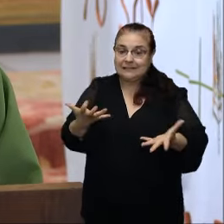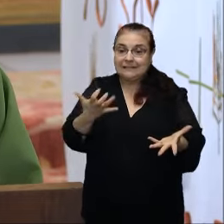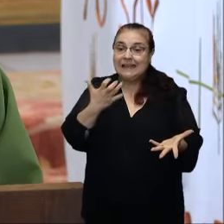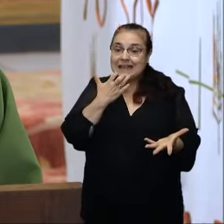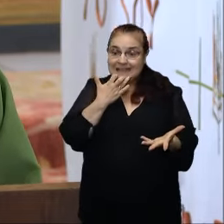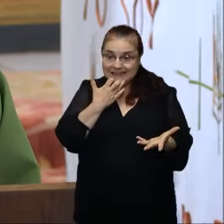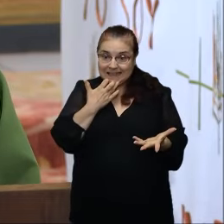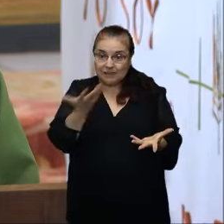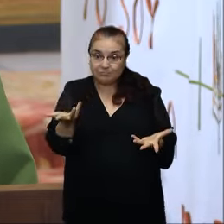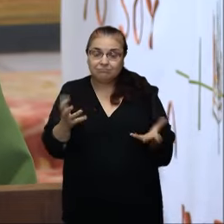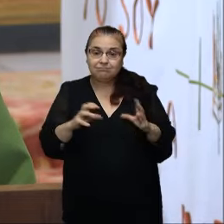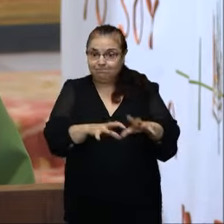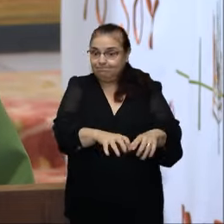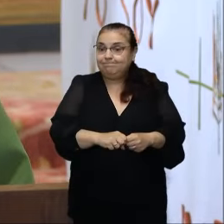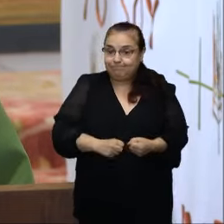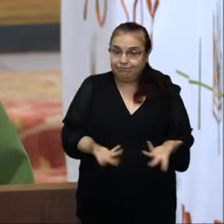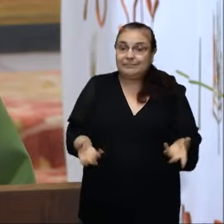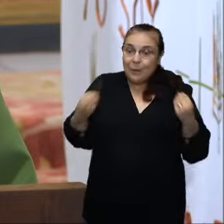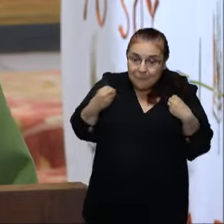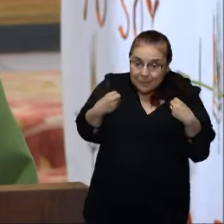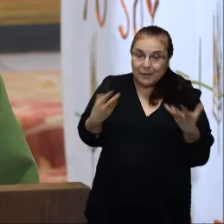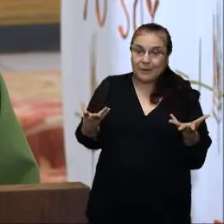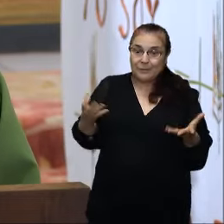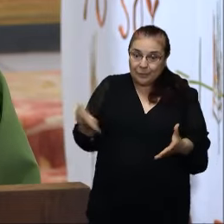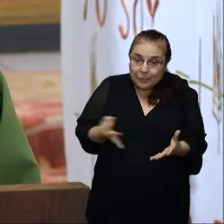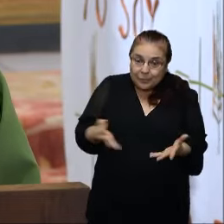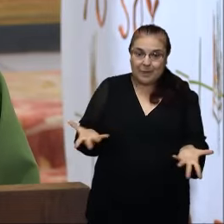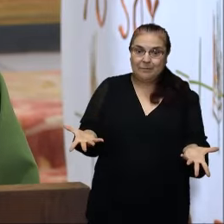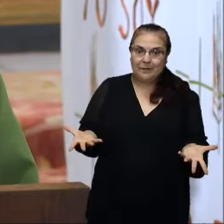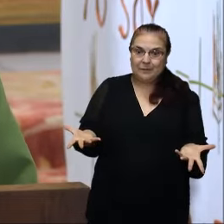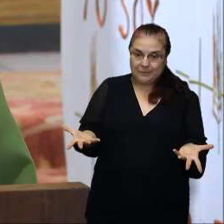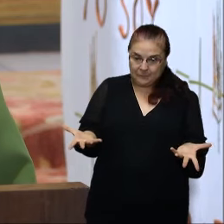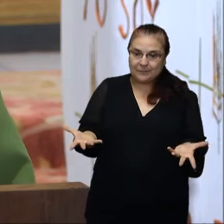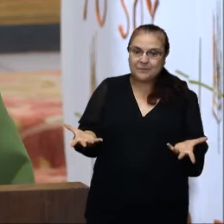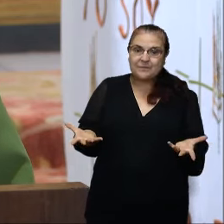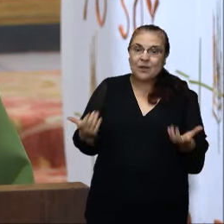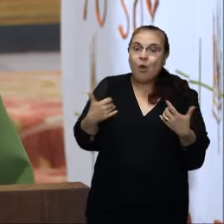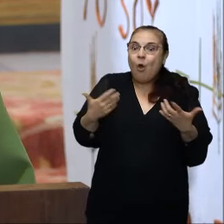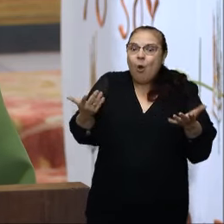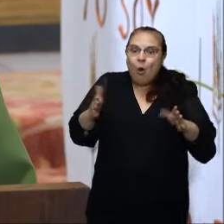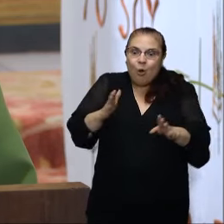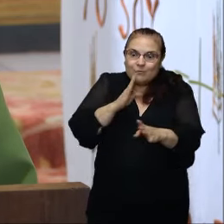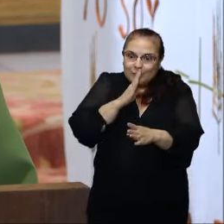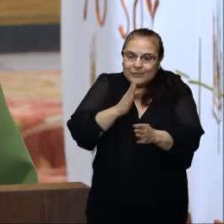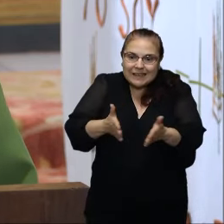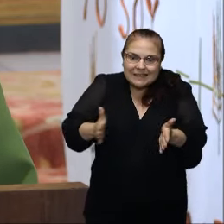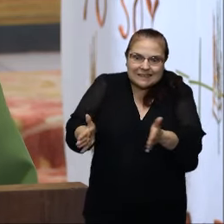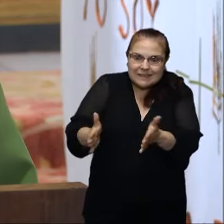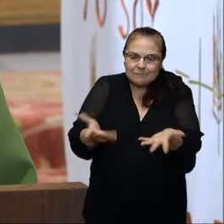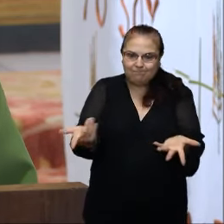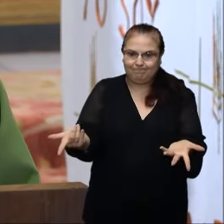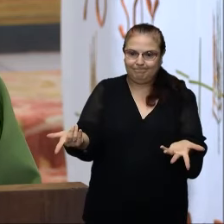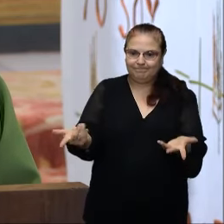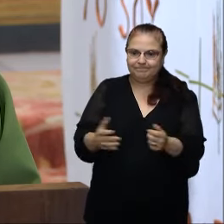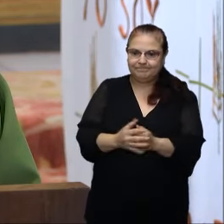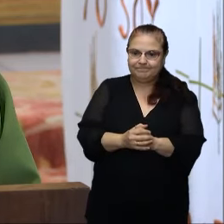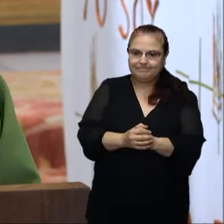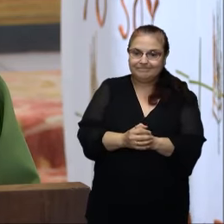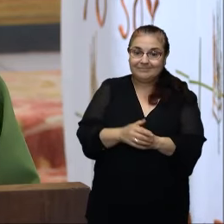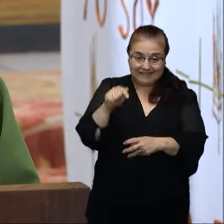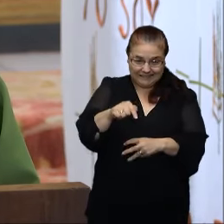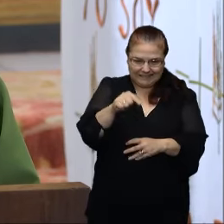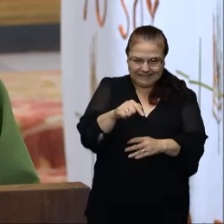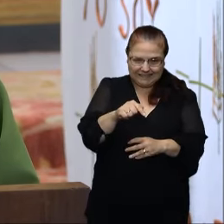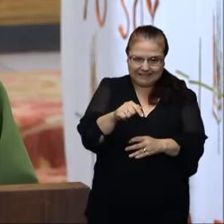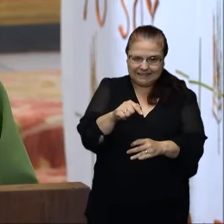que admitirla y vivirla, la sigues bien o la sigues mal o no la sigues. Bueno, pues de esa